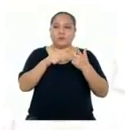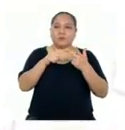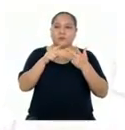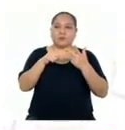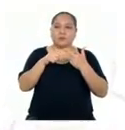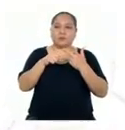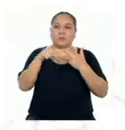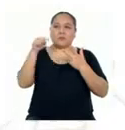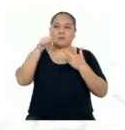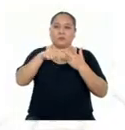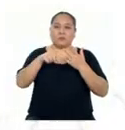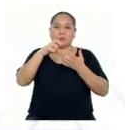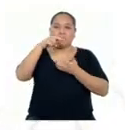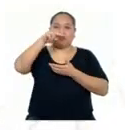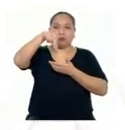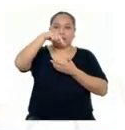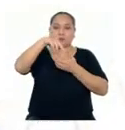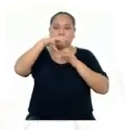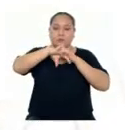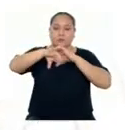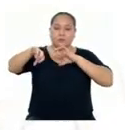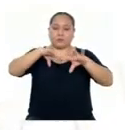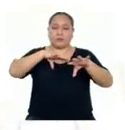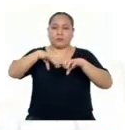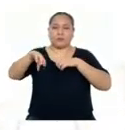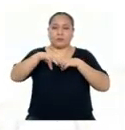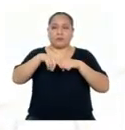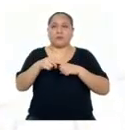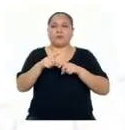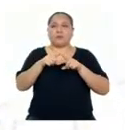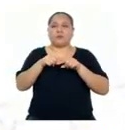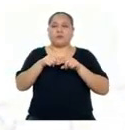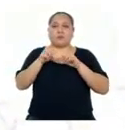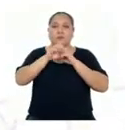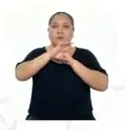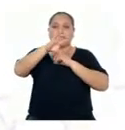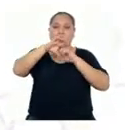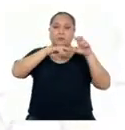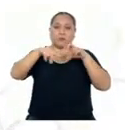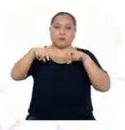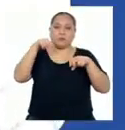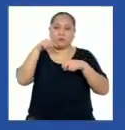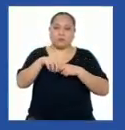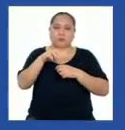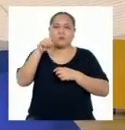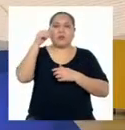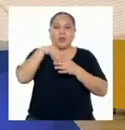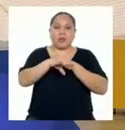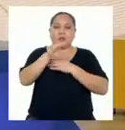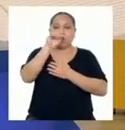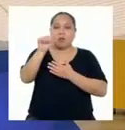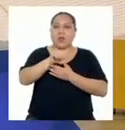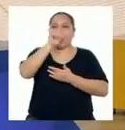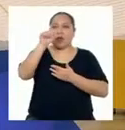proviene de la reestructuración Del núcleo O de mucha energía Si proviene de la reestructuración De capas profundas Del átomo